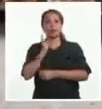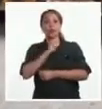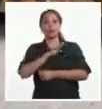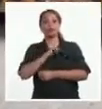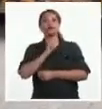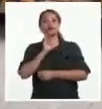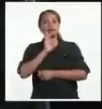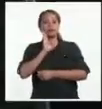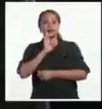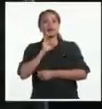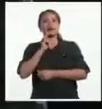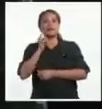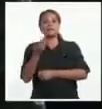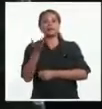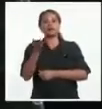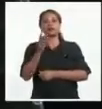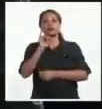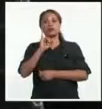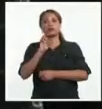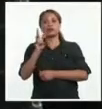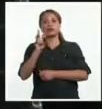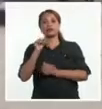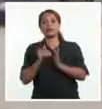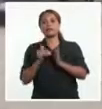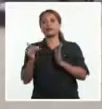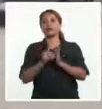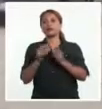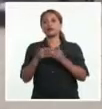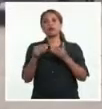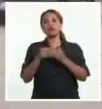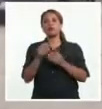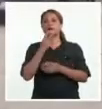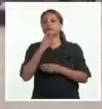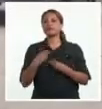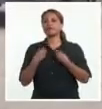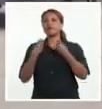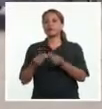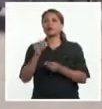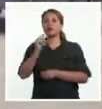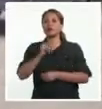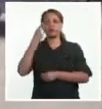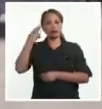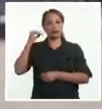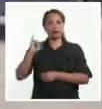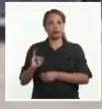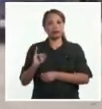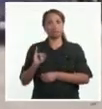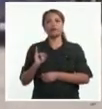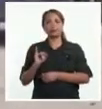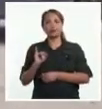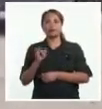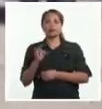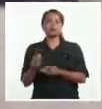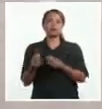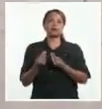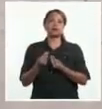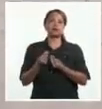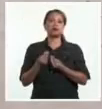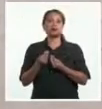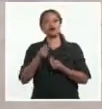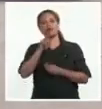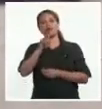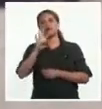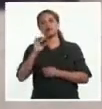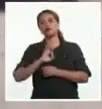373 millones de dólares para atender las necesidades más urgentes de los haitianos. Sin embargo, solo recibió el equivalente al